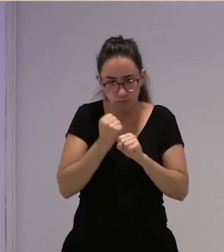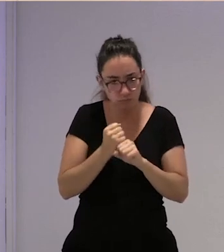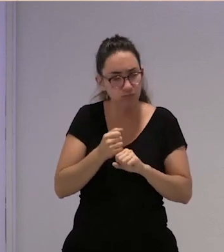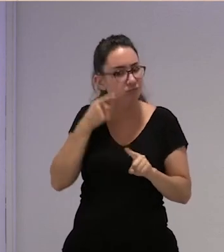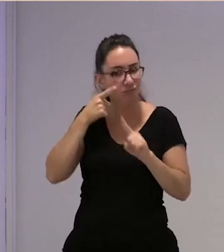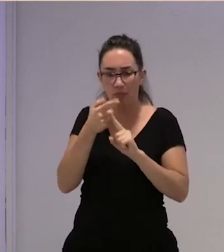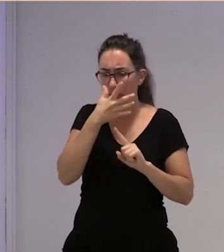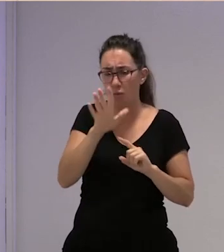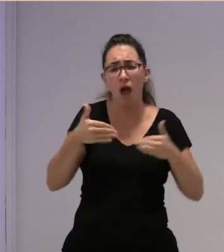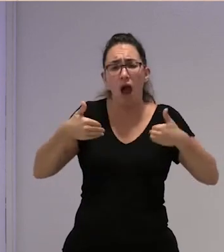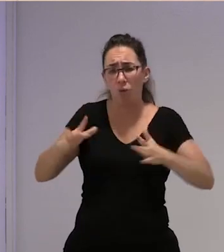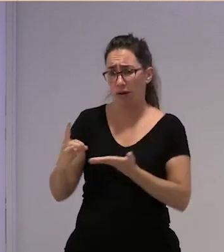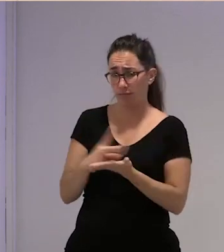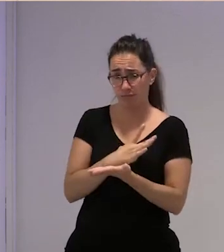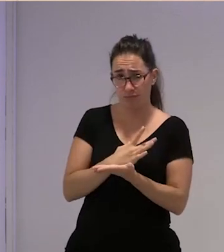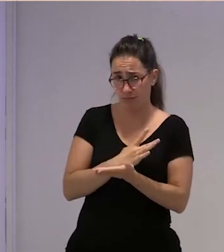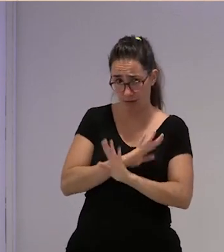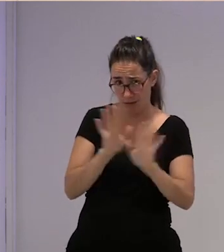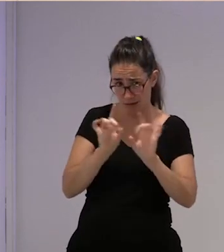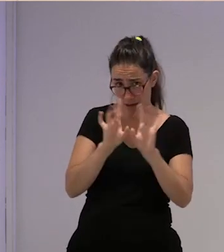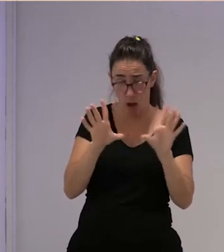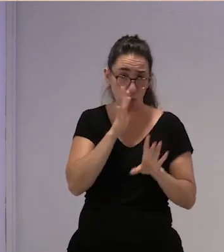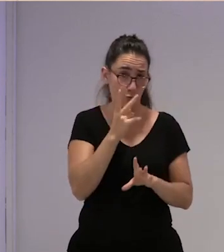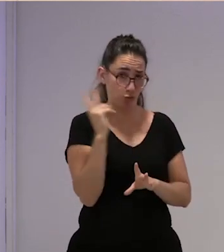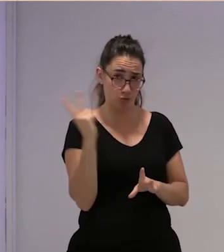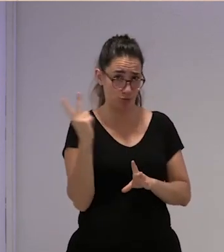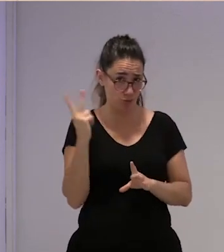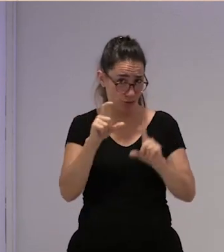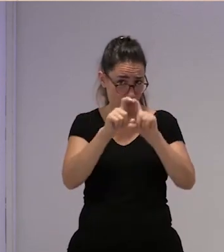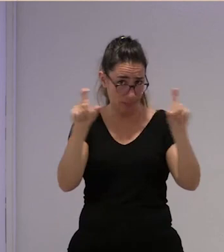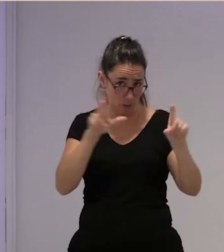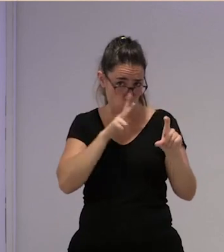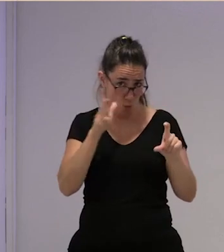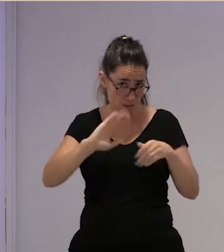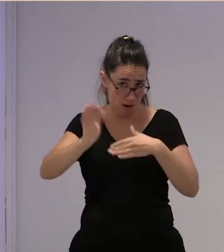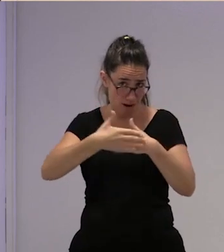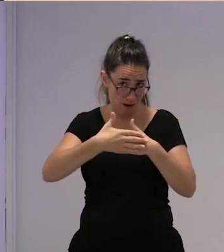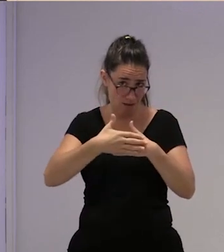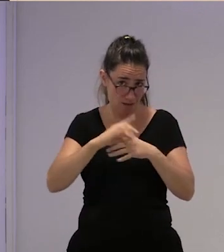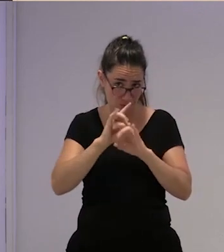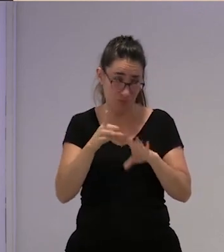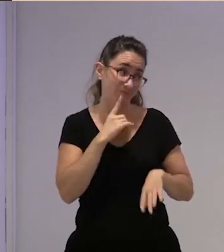ya fuera porque vosotras tenéis las puertas cerradas en todas las empresas de Huelva ¿qué haces lo que ya no venís?